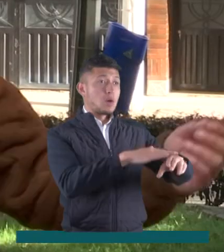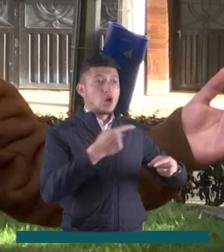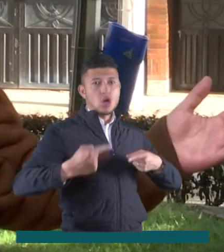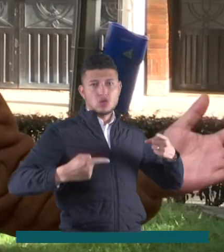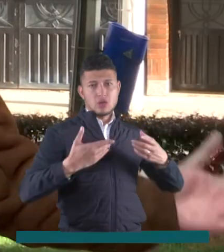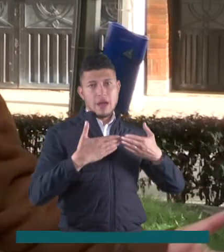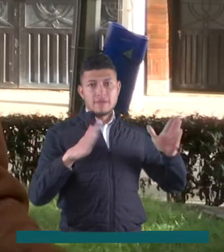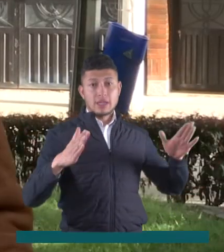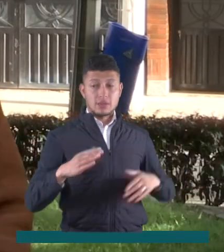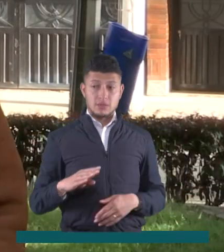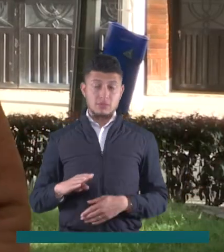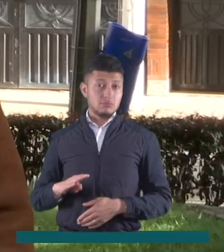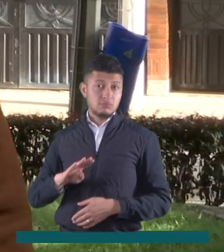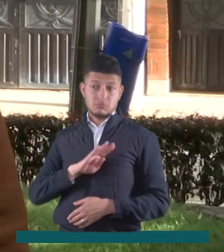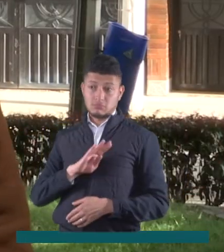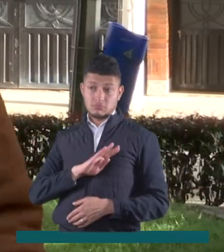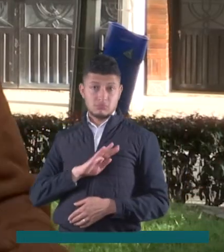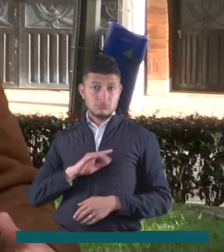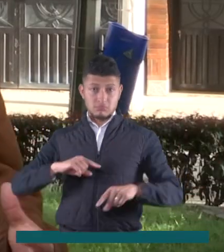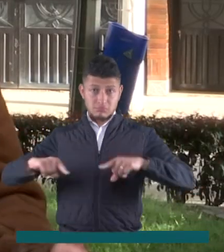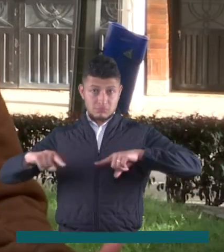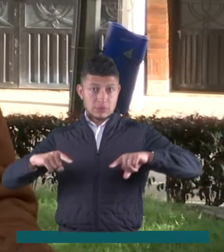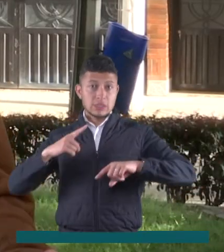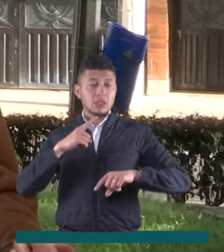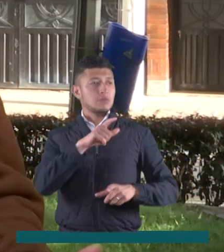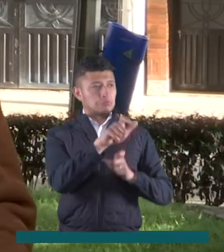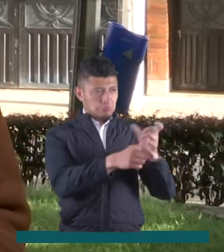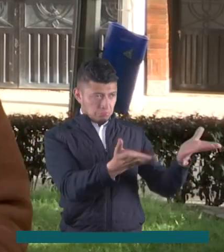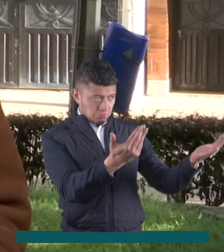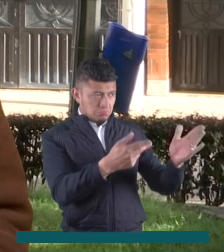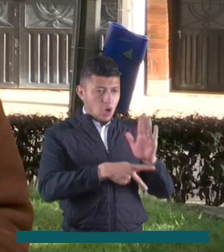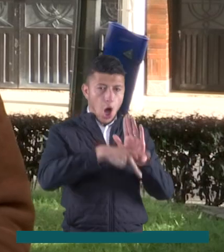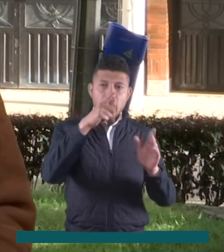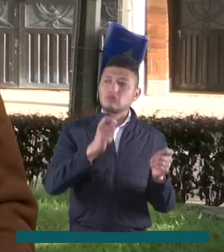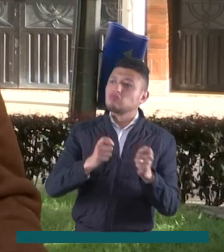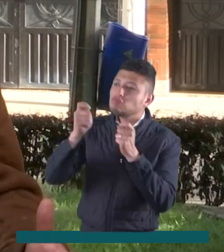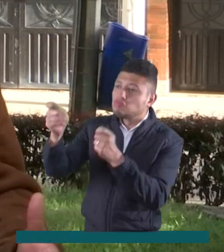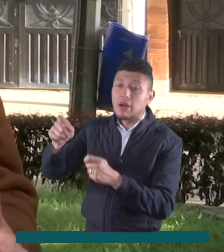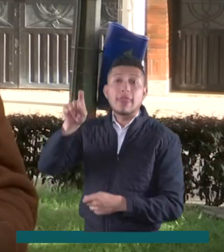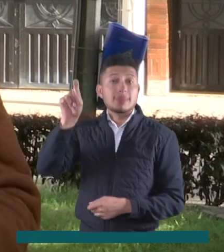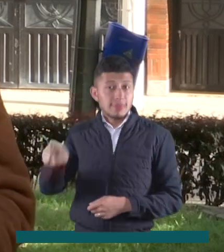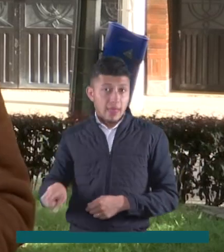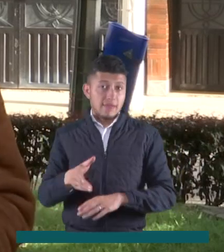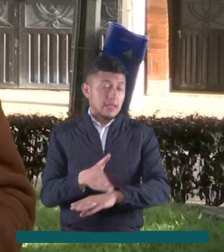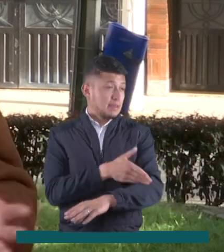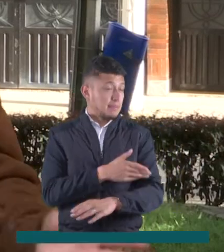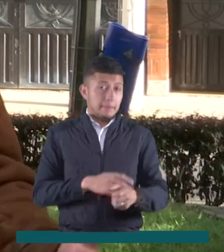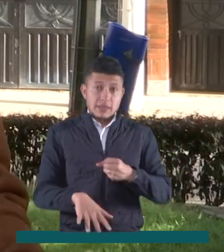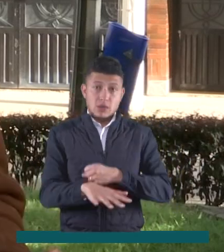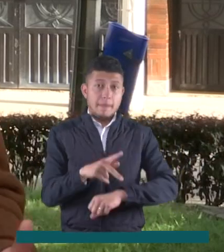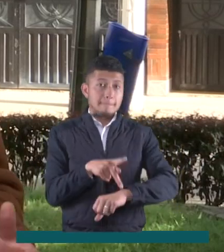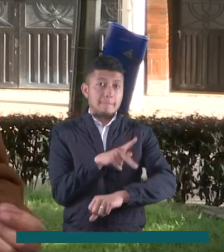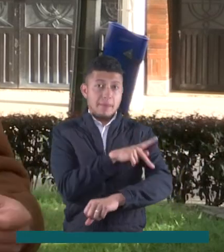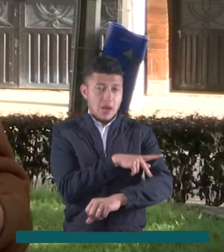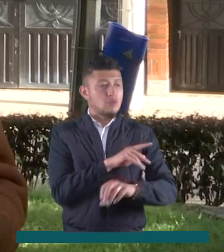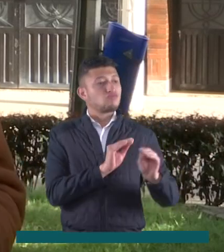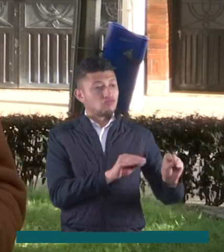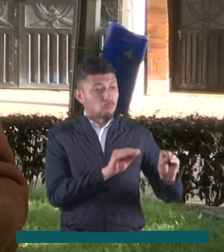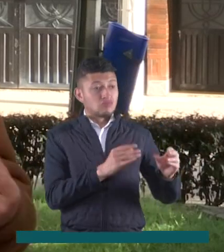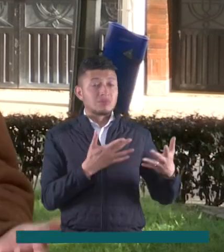abierto en la Administración Central en donde las personas llevan sus hojas de vida tienen que tener una educación primaria